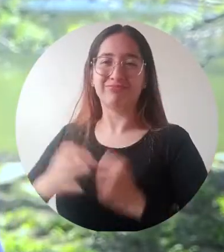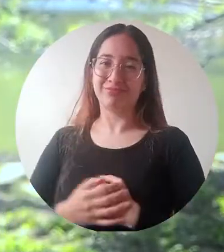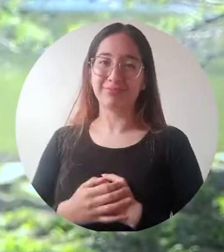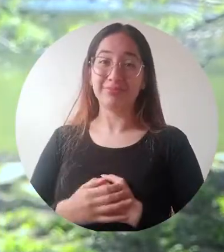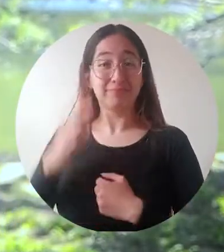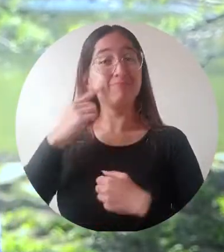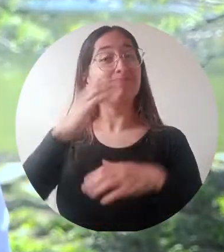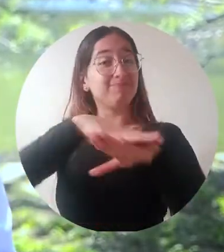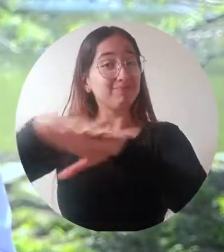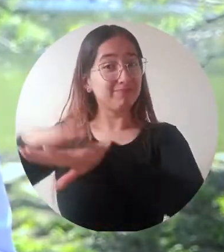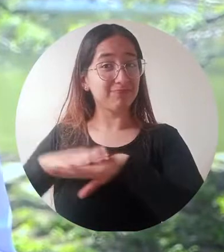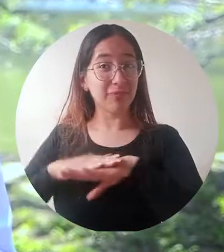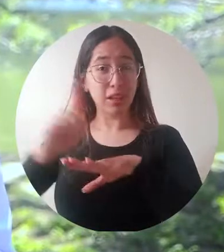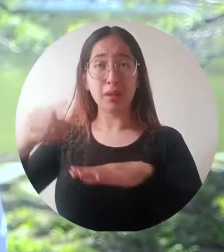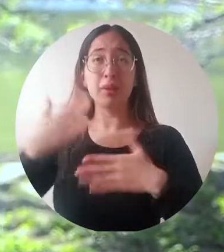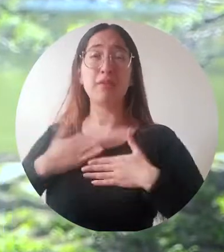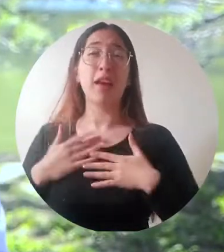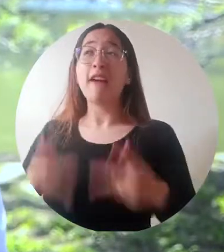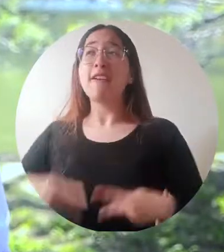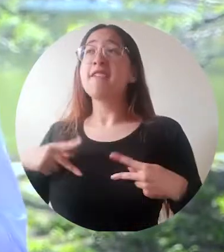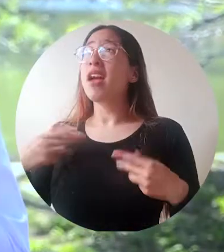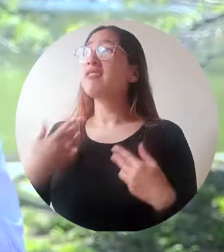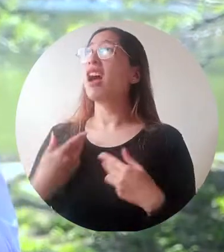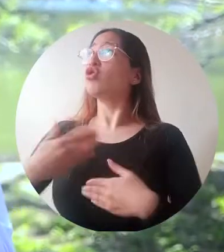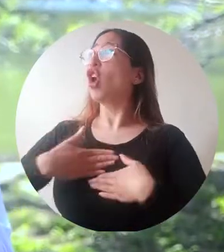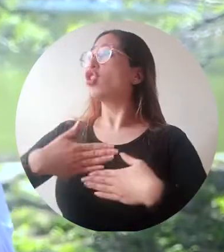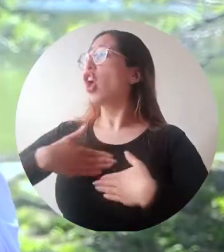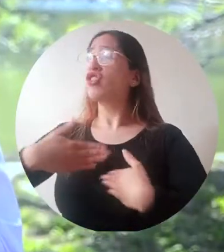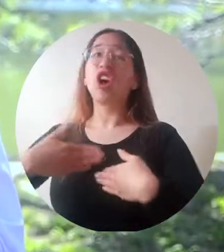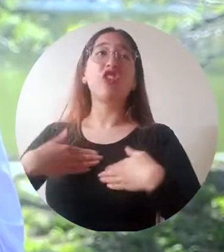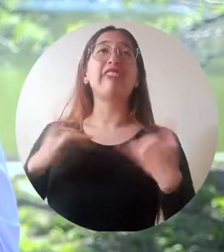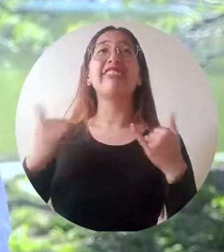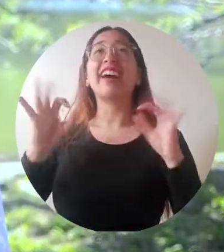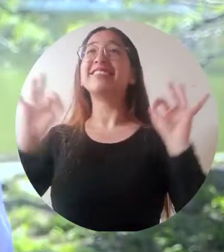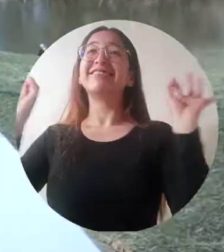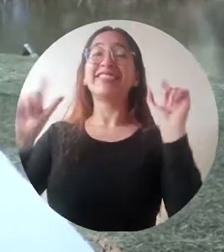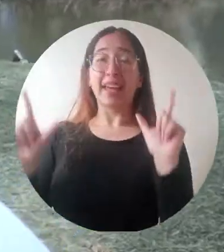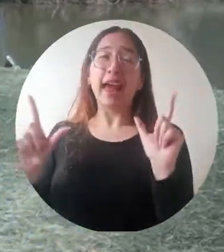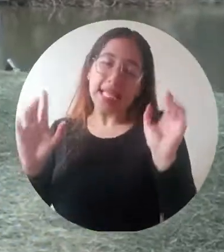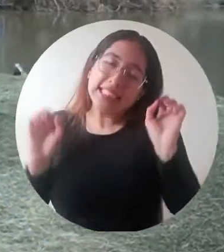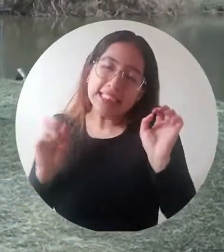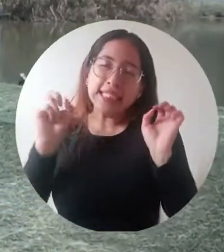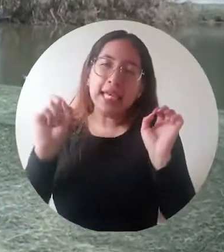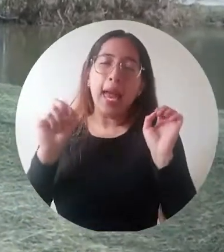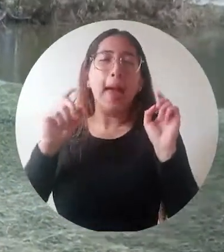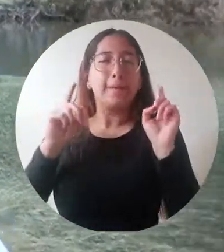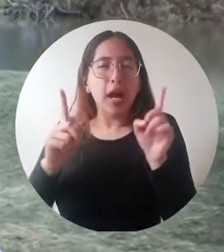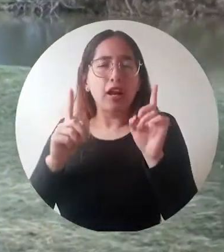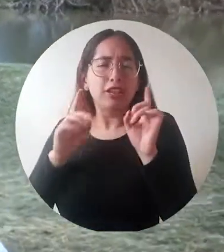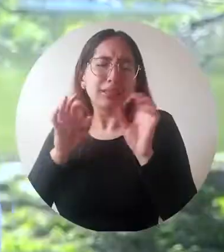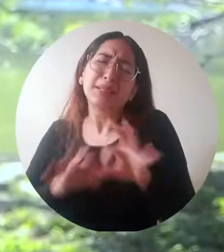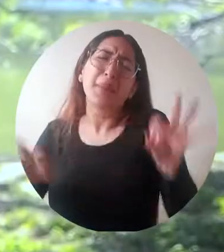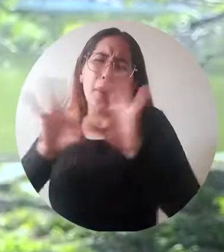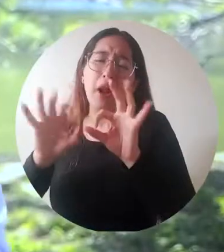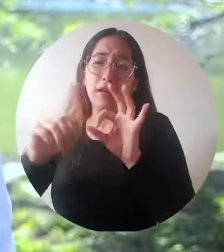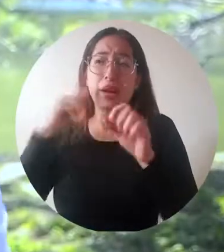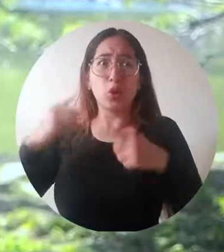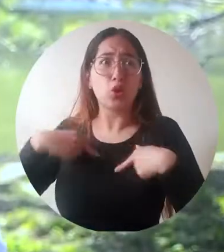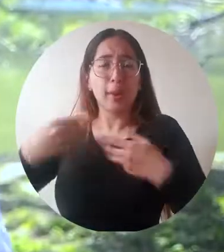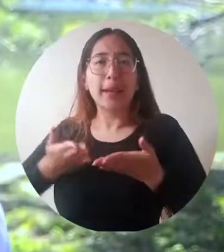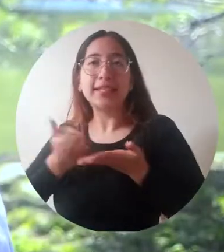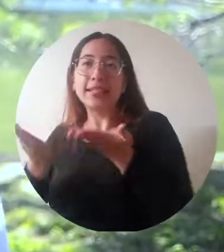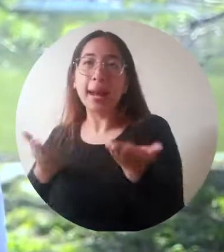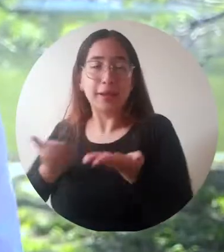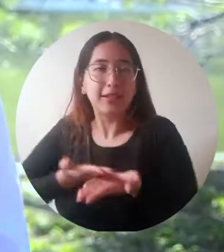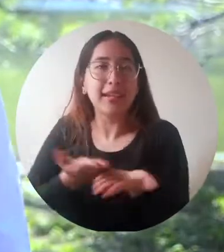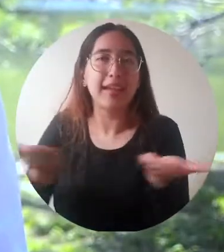Entonces, los insto a vivir para otros. No vivamos para nosotros. Claramente el motivo de ser uno mismo, pero el